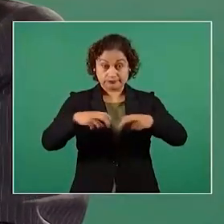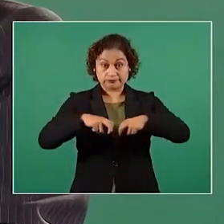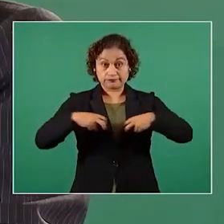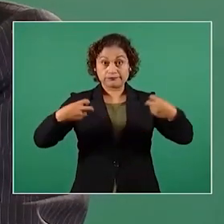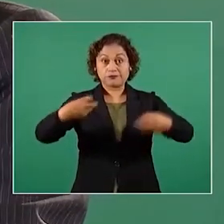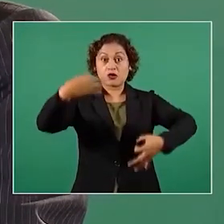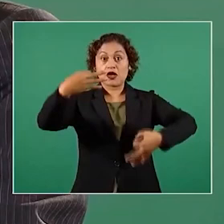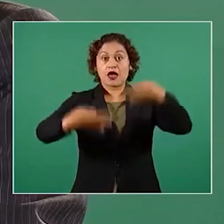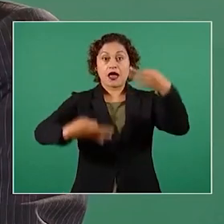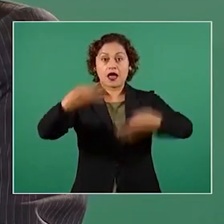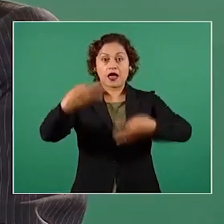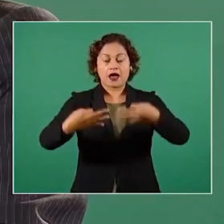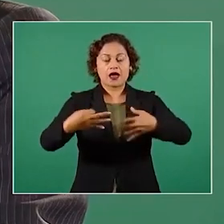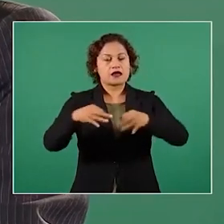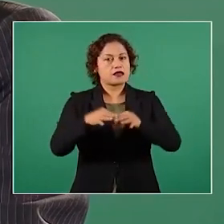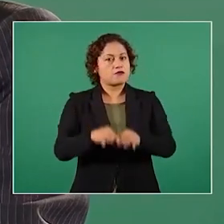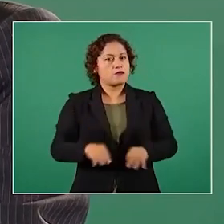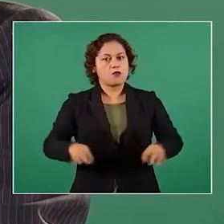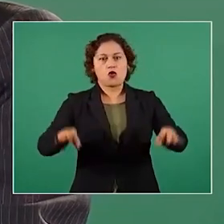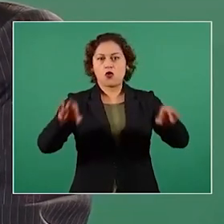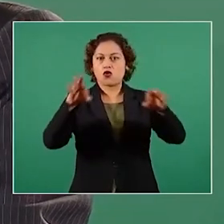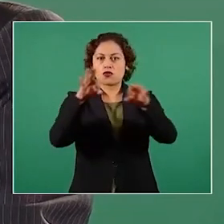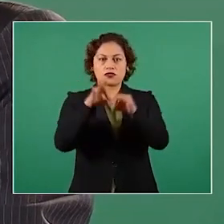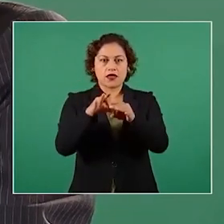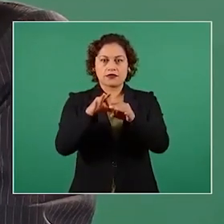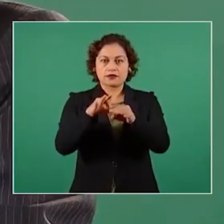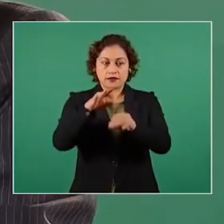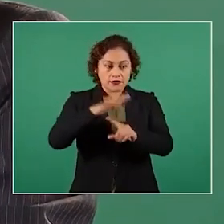clave para la democracia en México